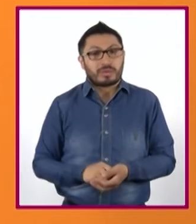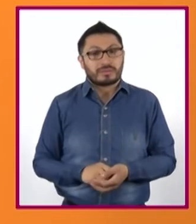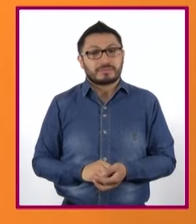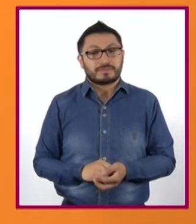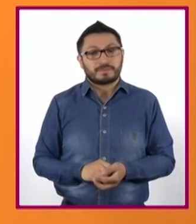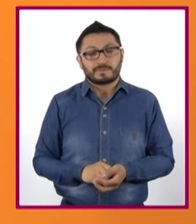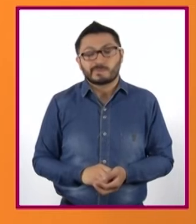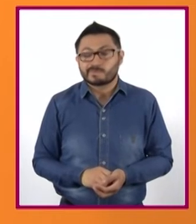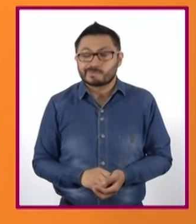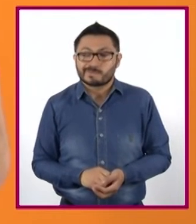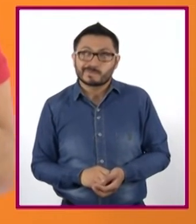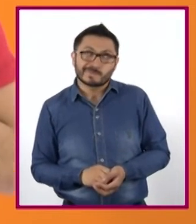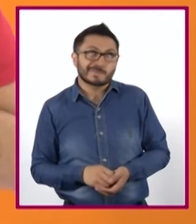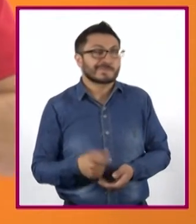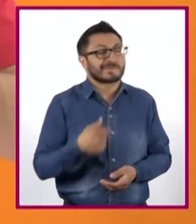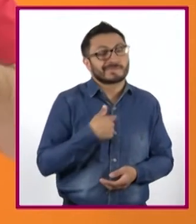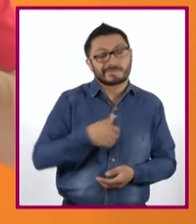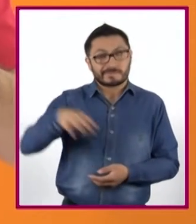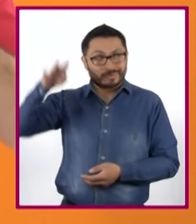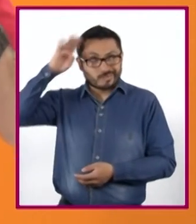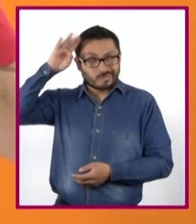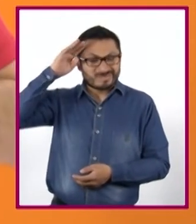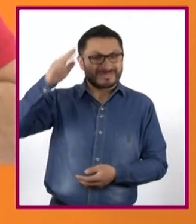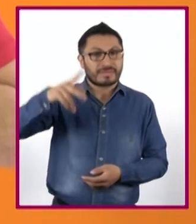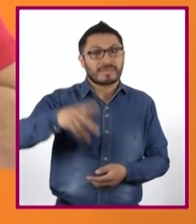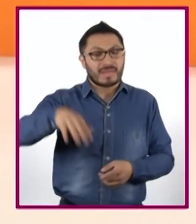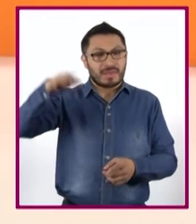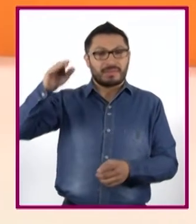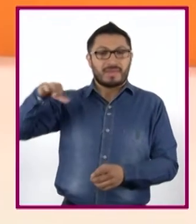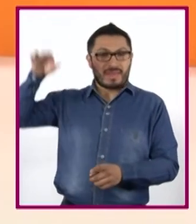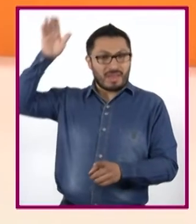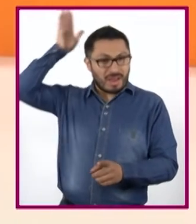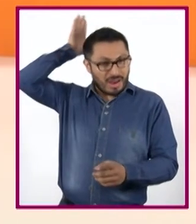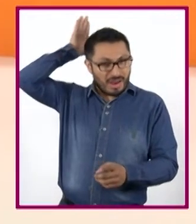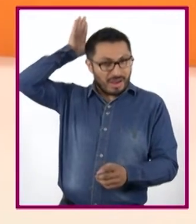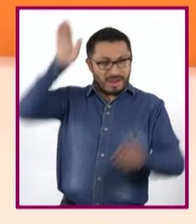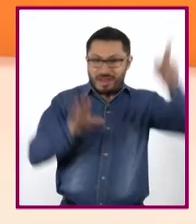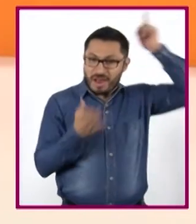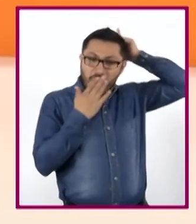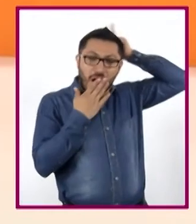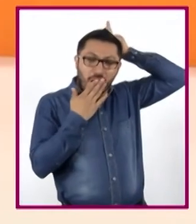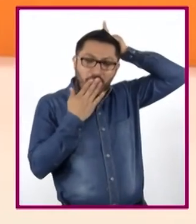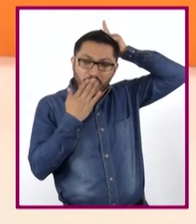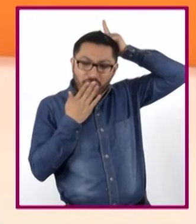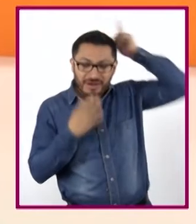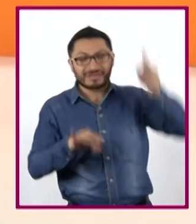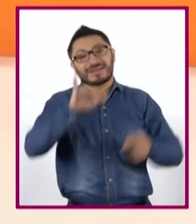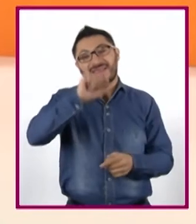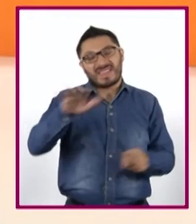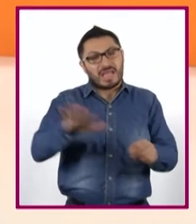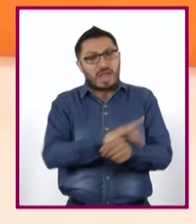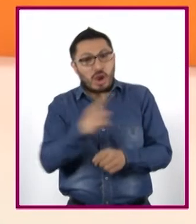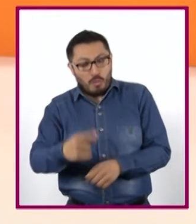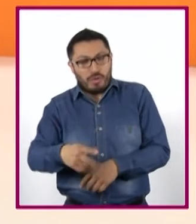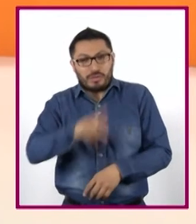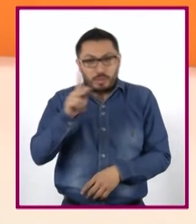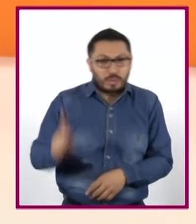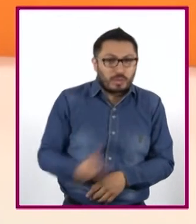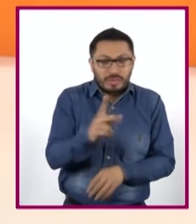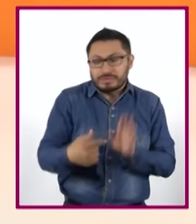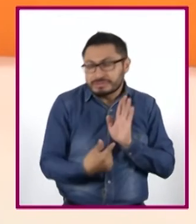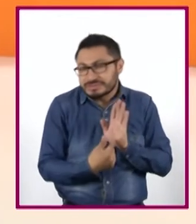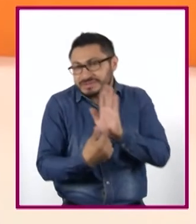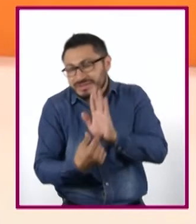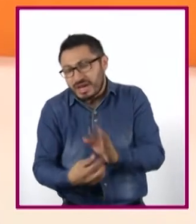Pues lo primero que pienso es en el de los apaches. Claro, porque es un pueblo al que se muestra